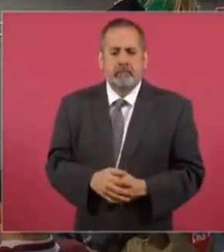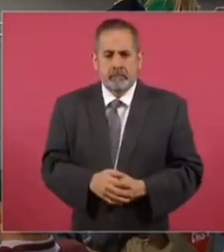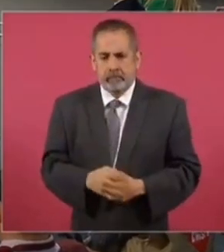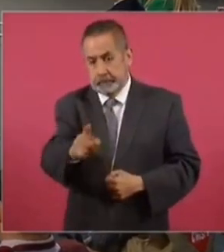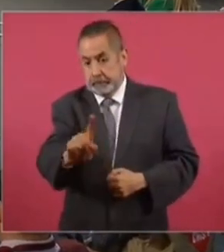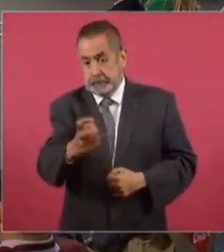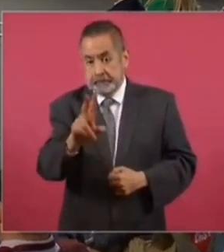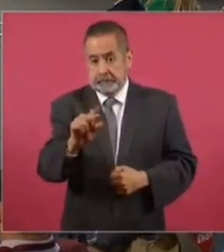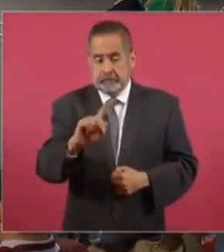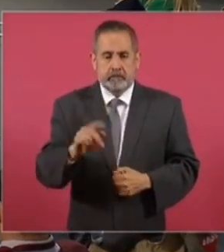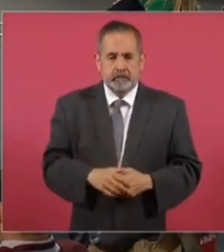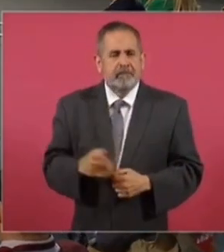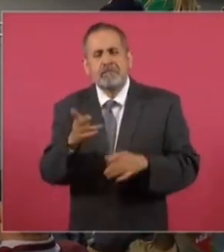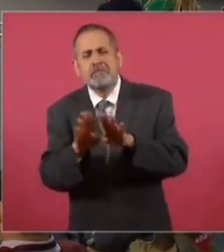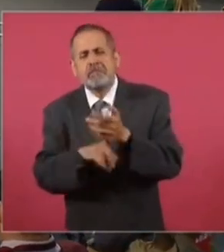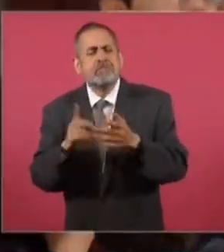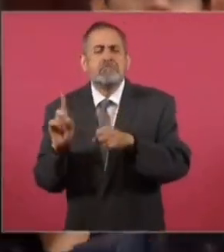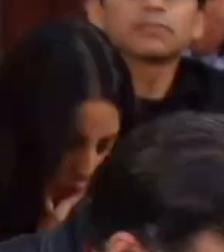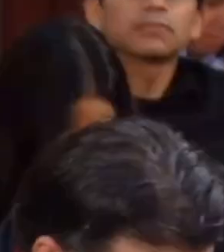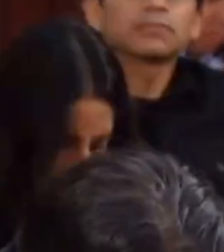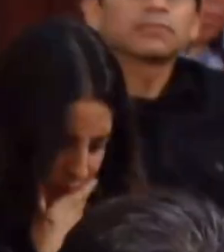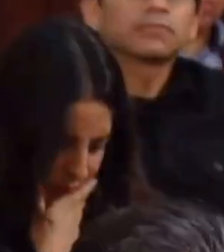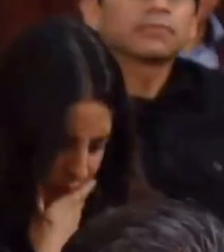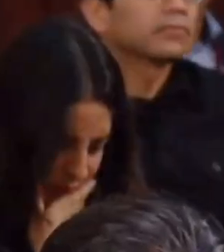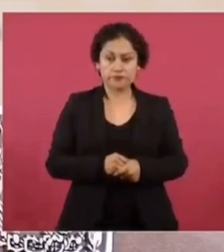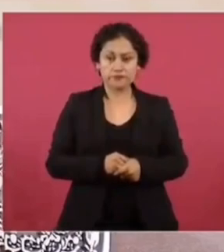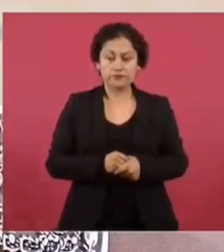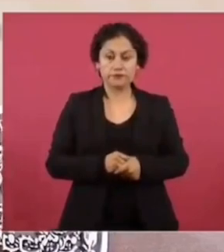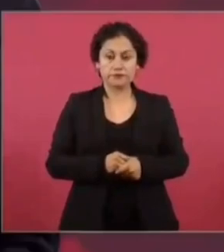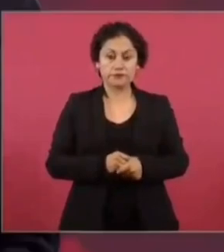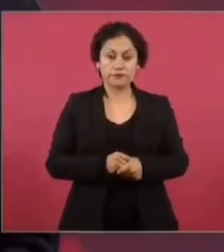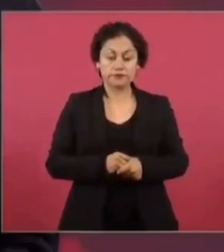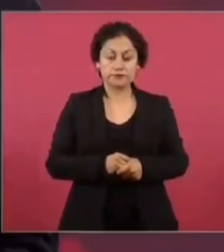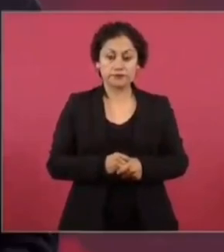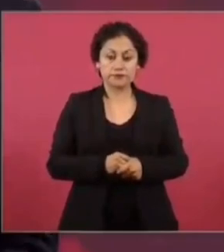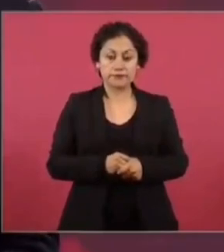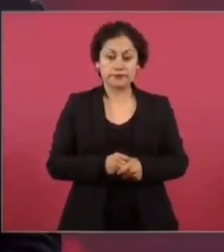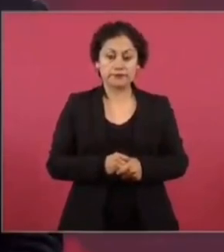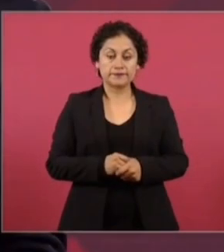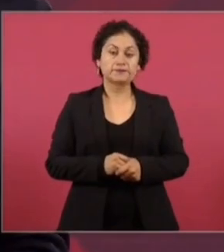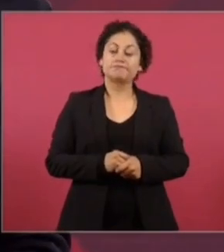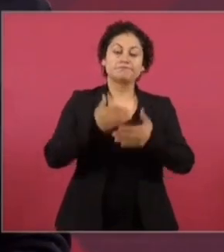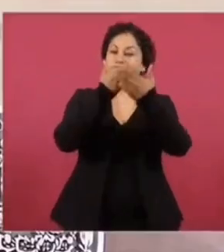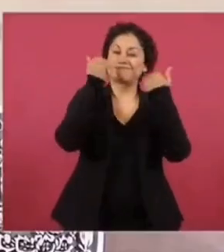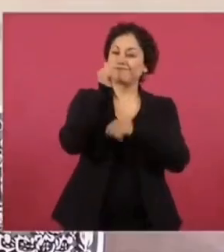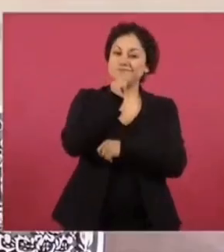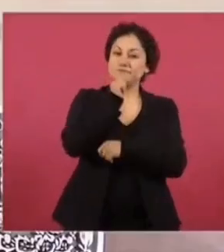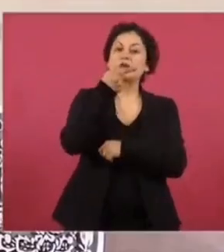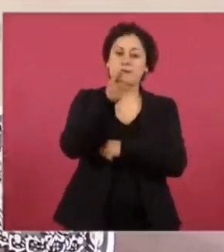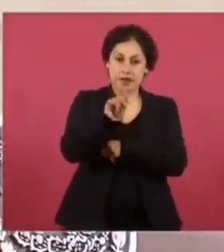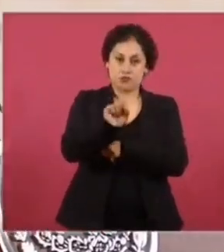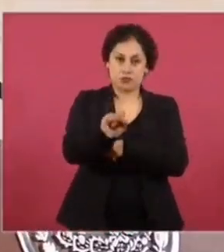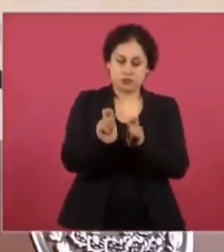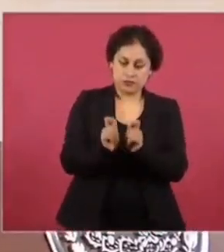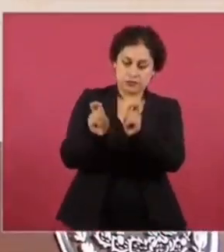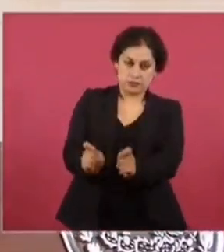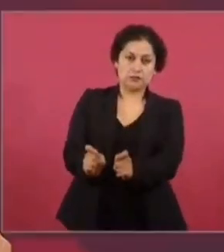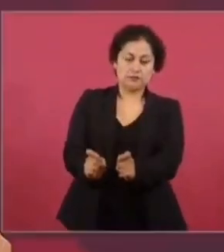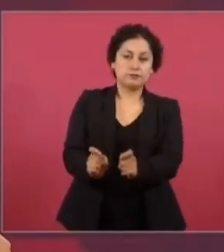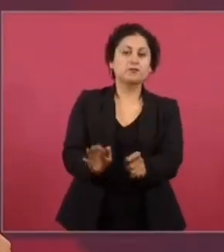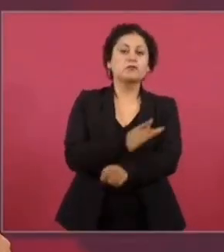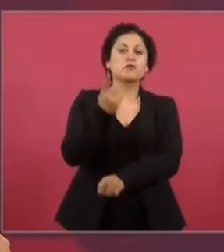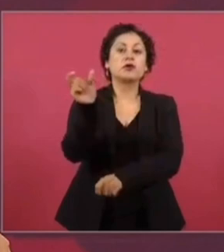No, señor. Presidente, ¿cómo va ser ese momento en el que usted entregue el bastón de mando, presidente? No sé, todavía no sé, pero sí lo voy a entregar, porque ya a partir